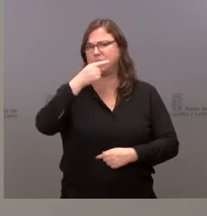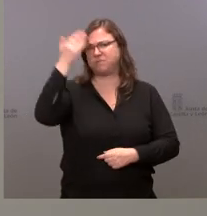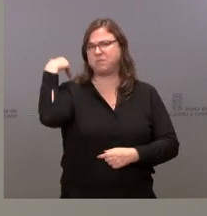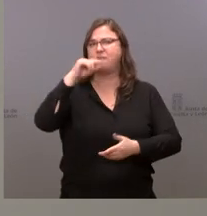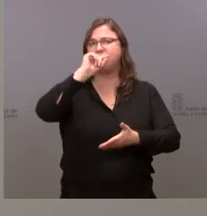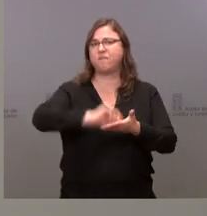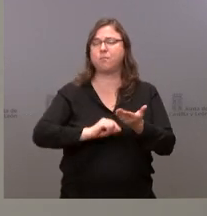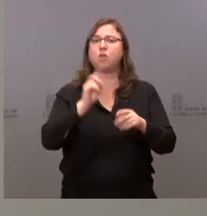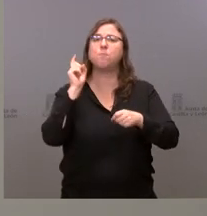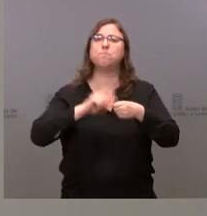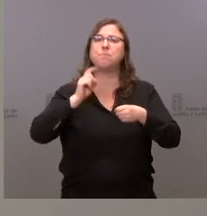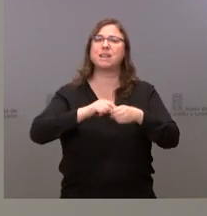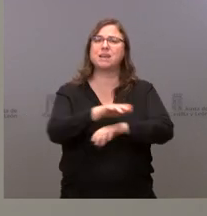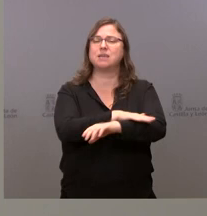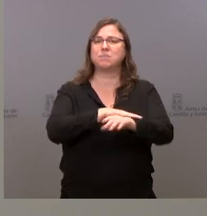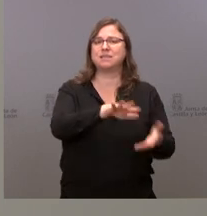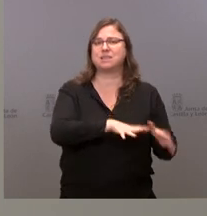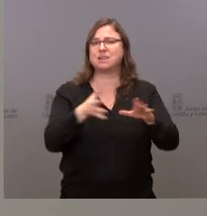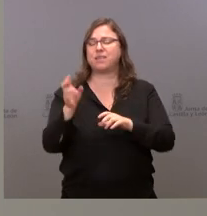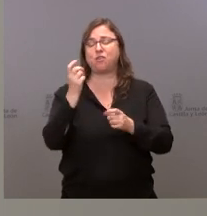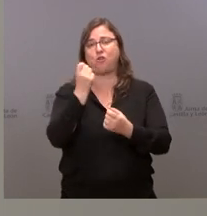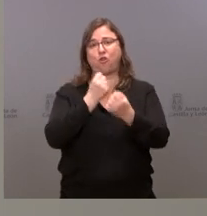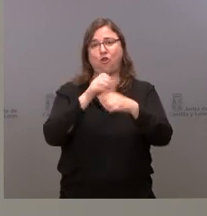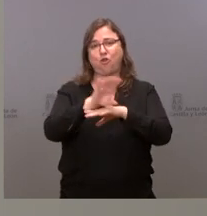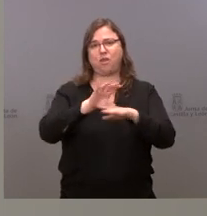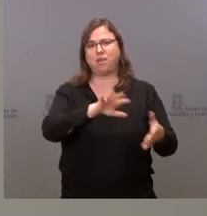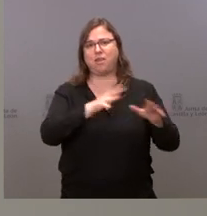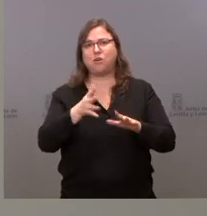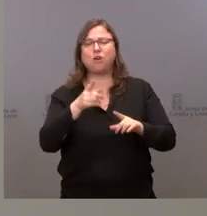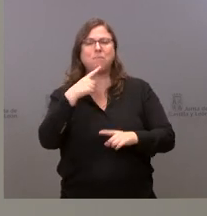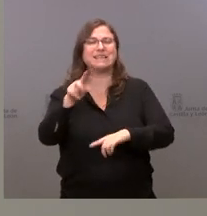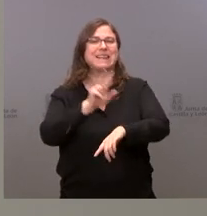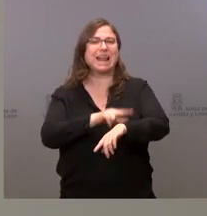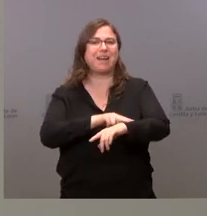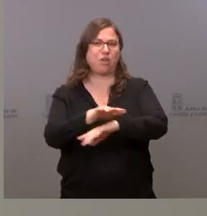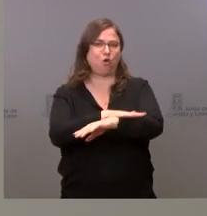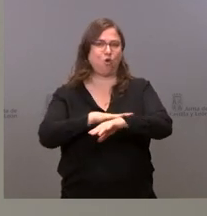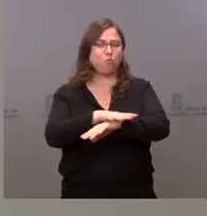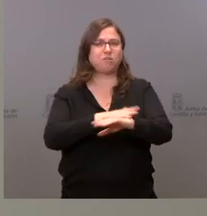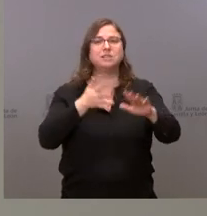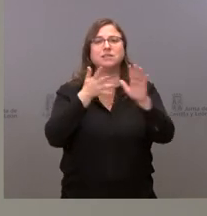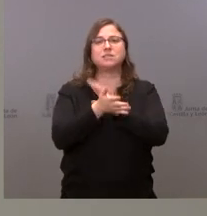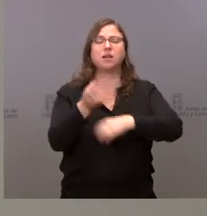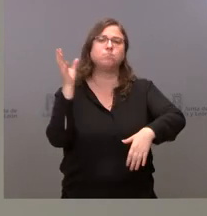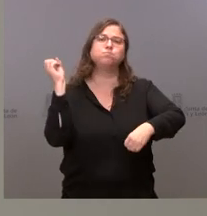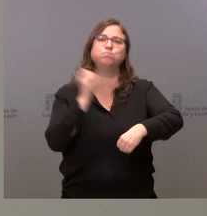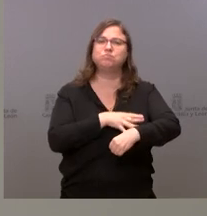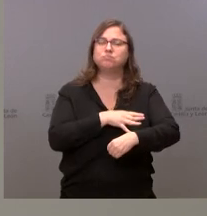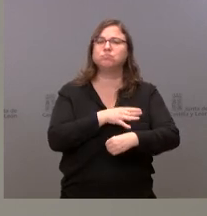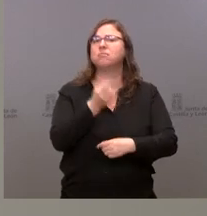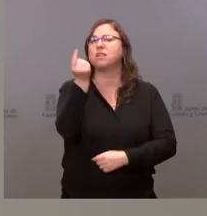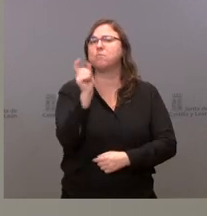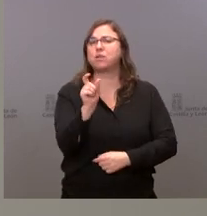intervención de la ministra de Transición Ecológica y la intervención de la de la del Gobierno y que supone un importe de inversión para